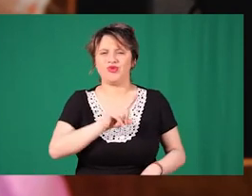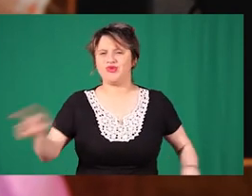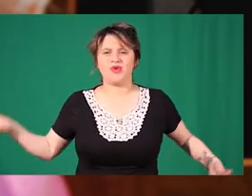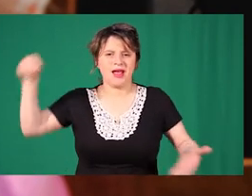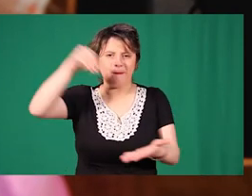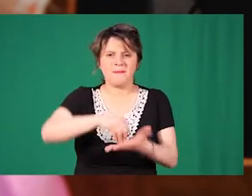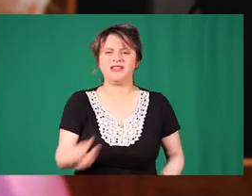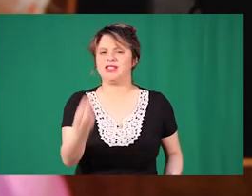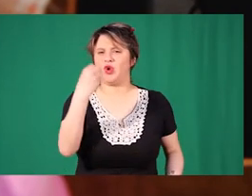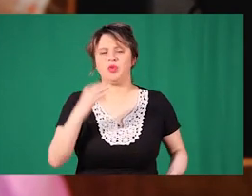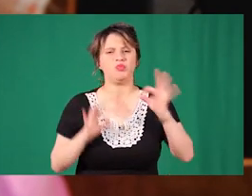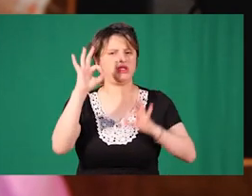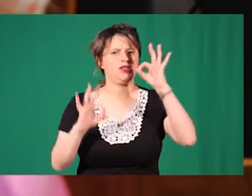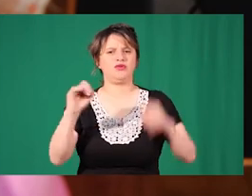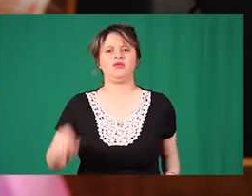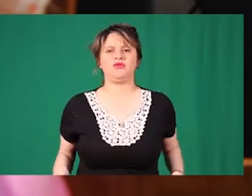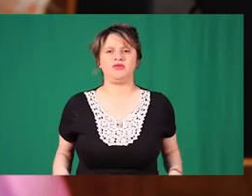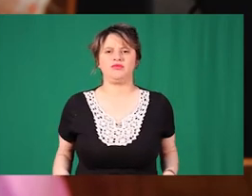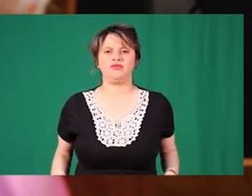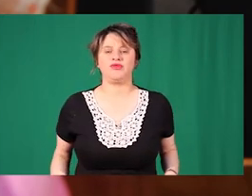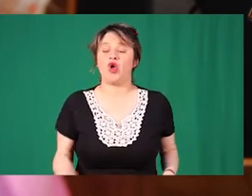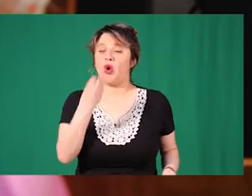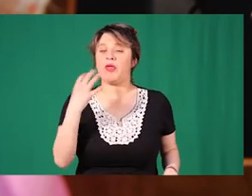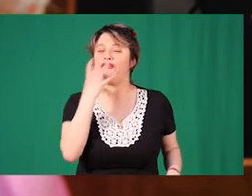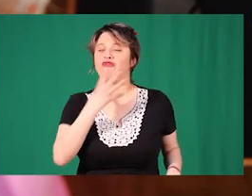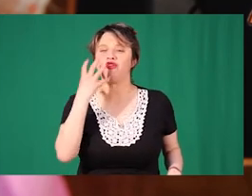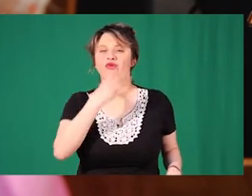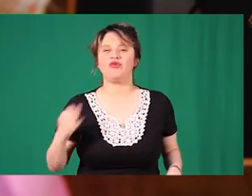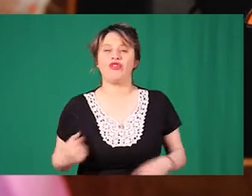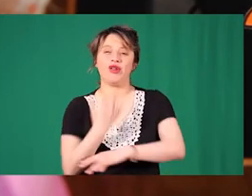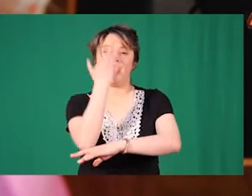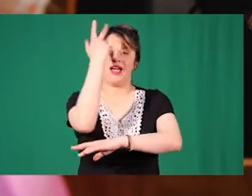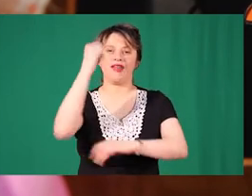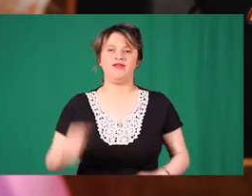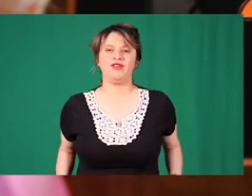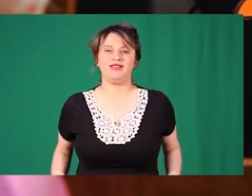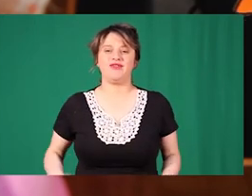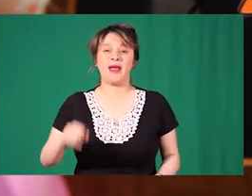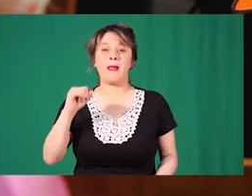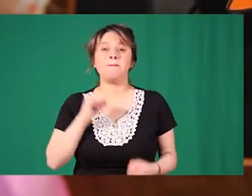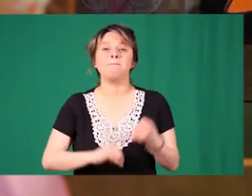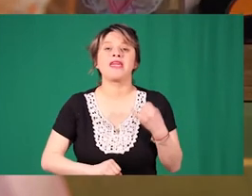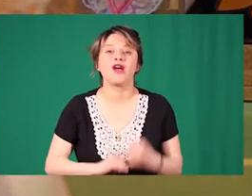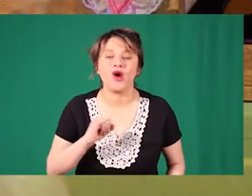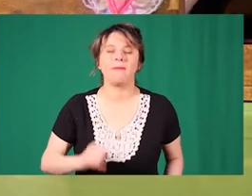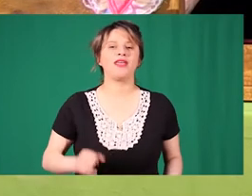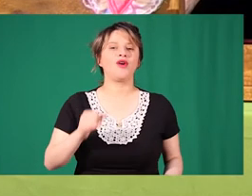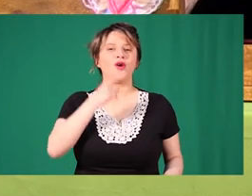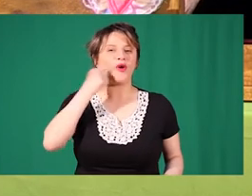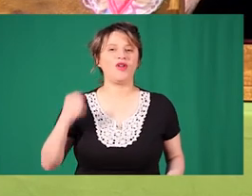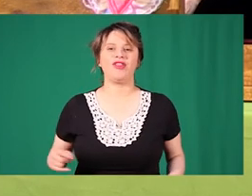más se volvió a comer un insecto Solo comía los frutos de los árboles Convirtiéndose en el mejor amigo de las abejas